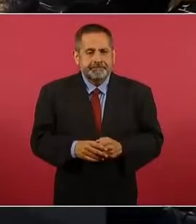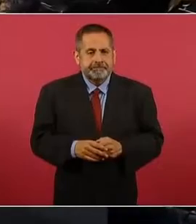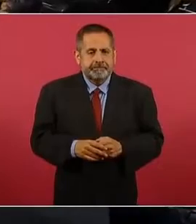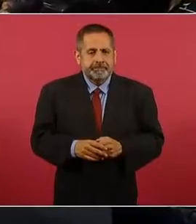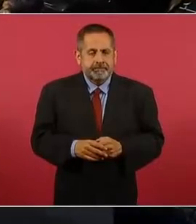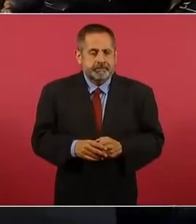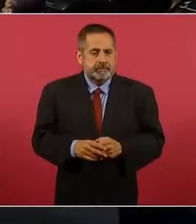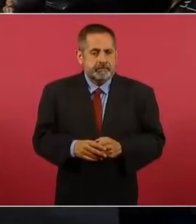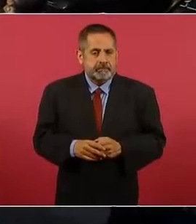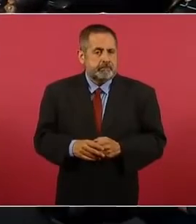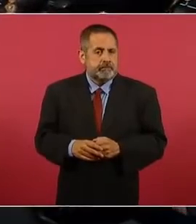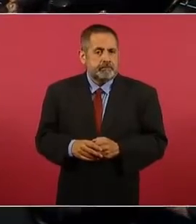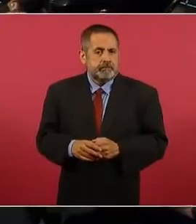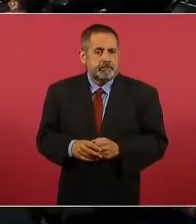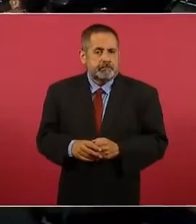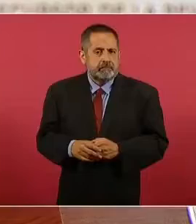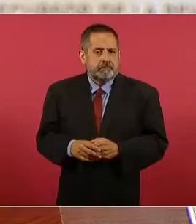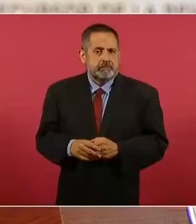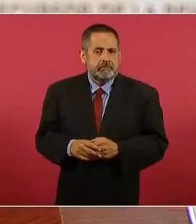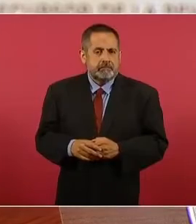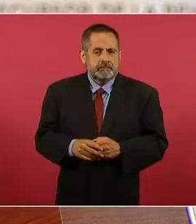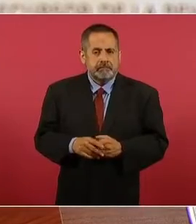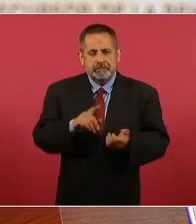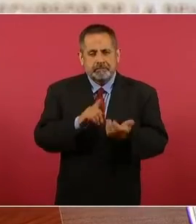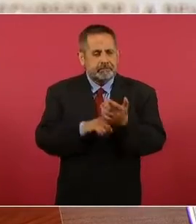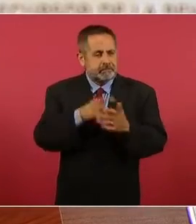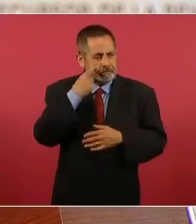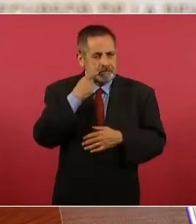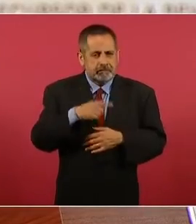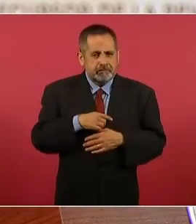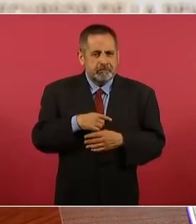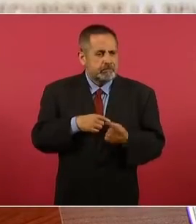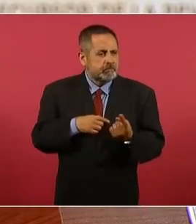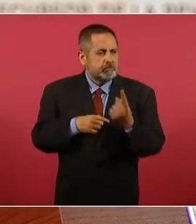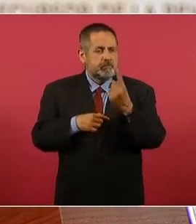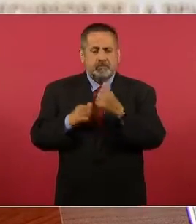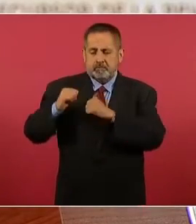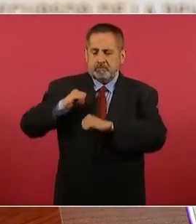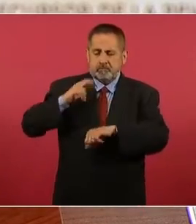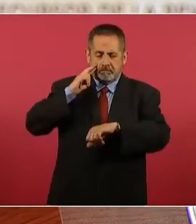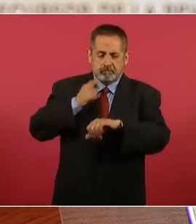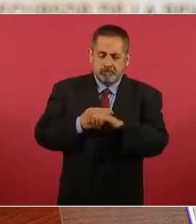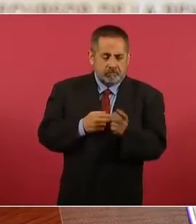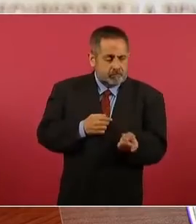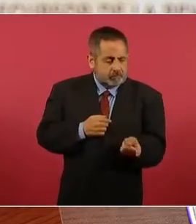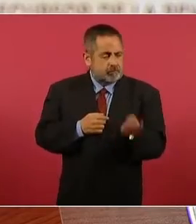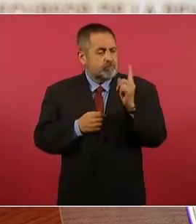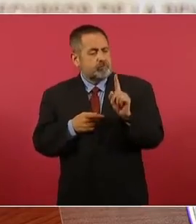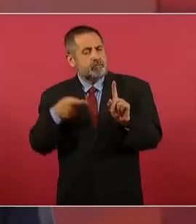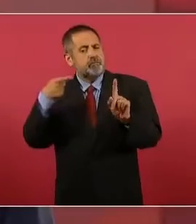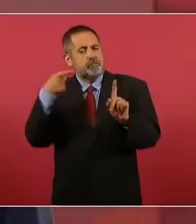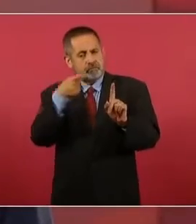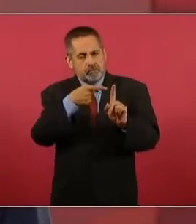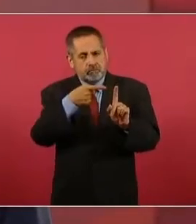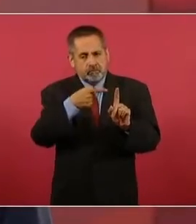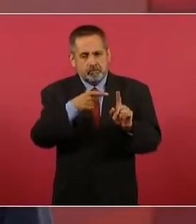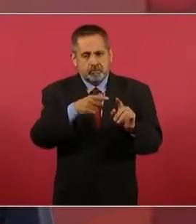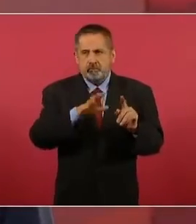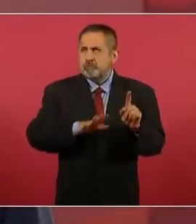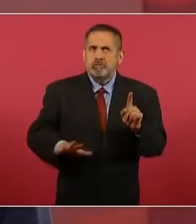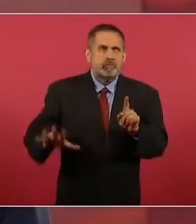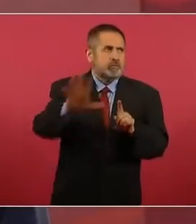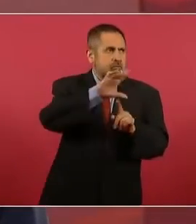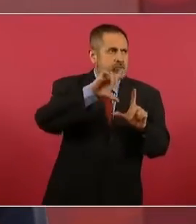que sólo exista un organismo en el país